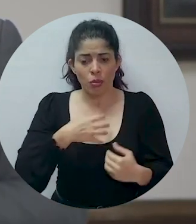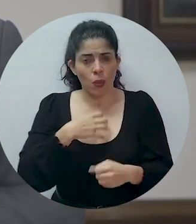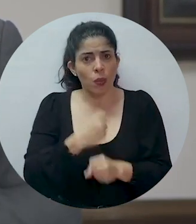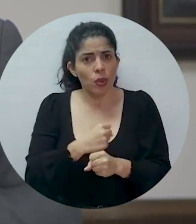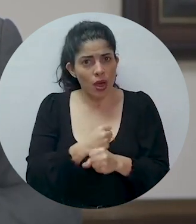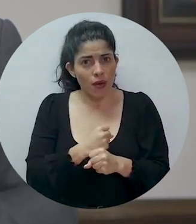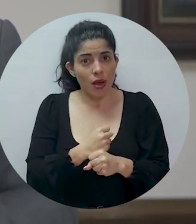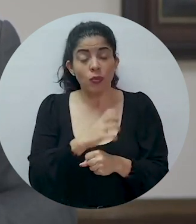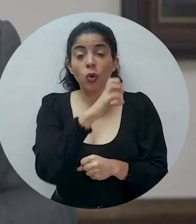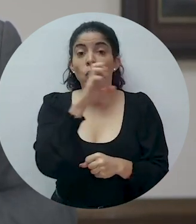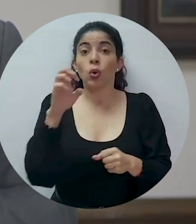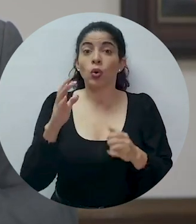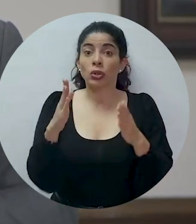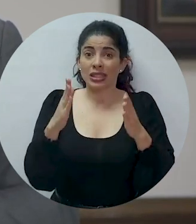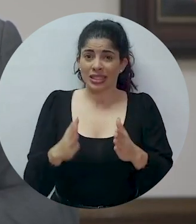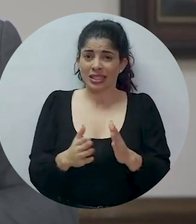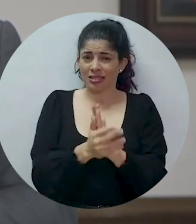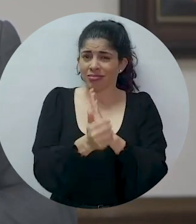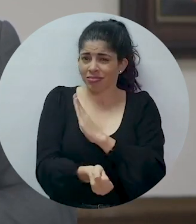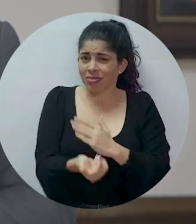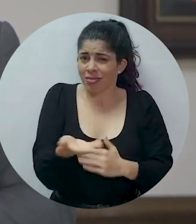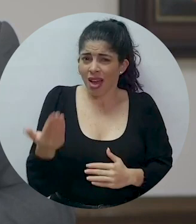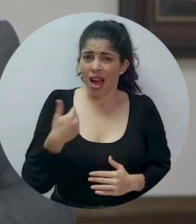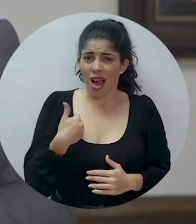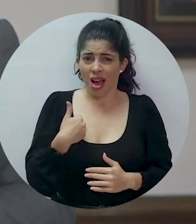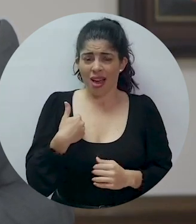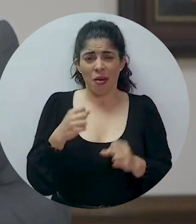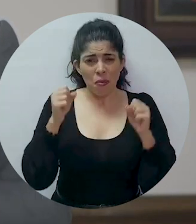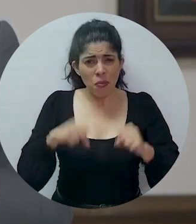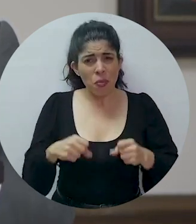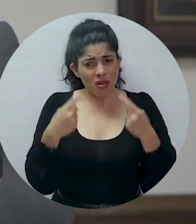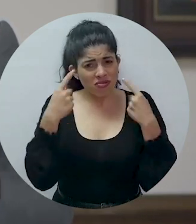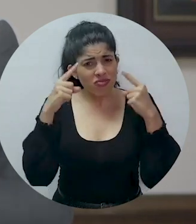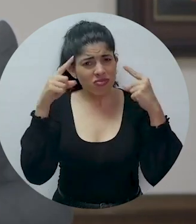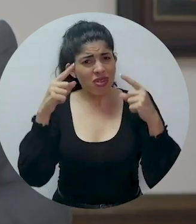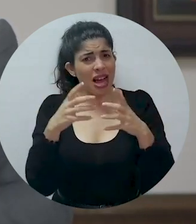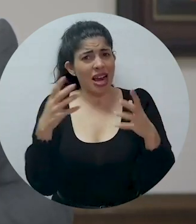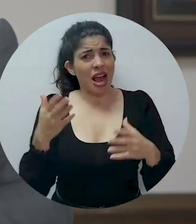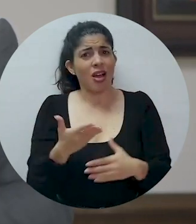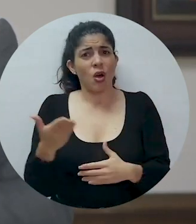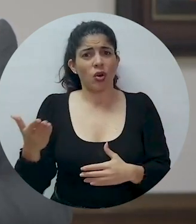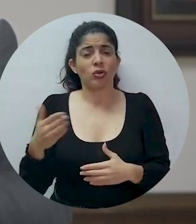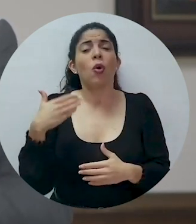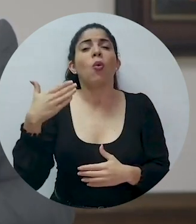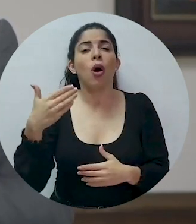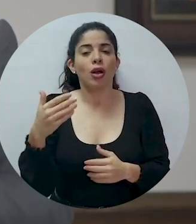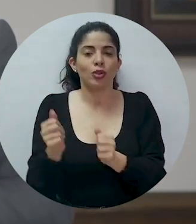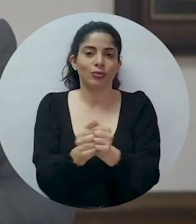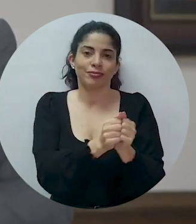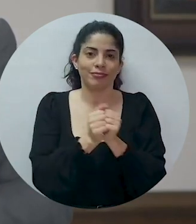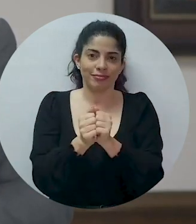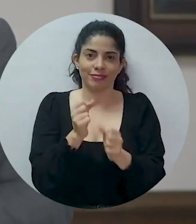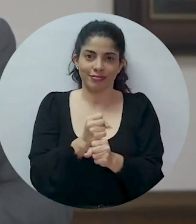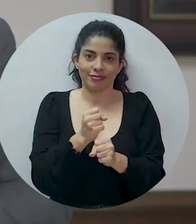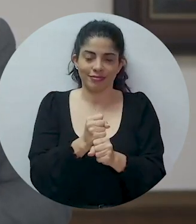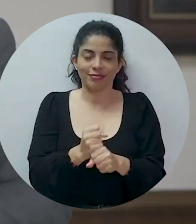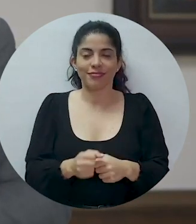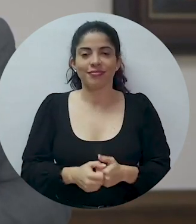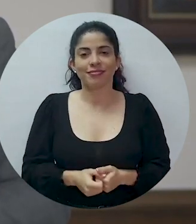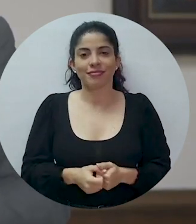trabajo. Y los costarricenses somos capaces de hacer grandes cosas cuando actuamos unidos.